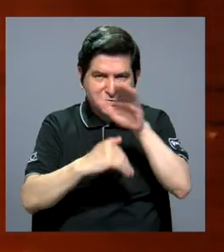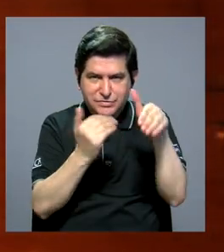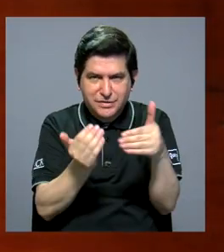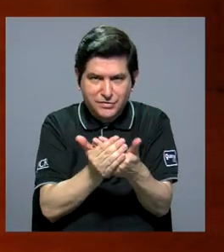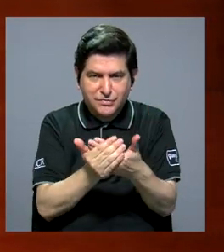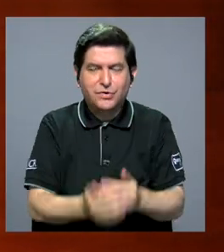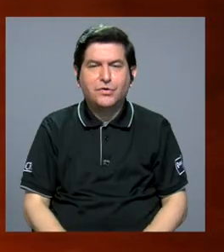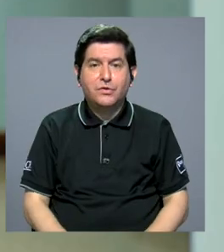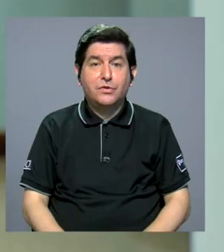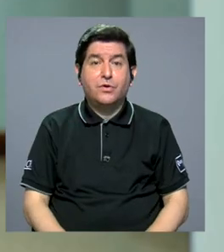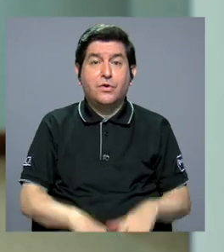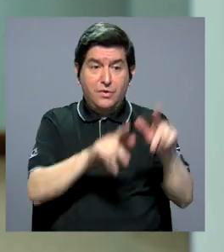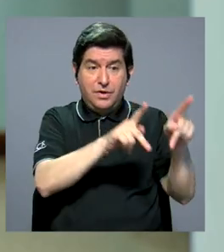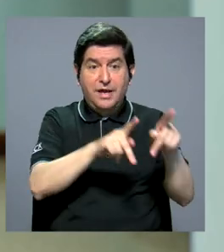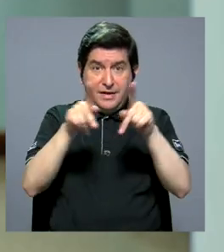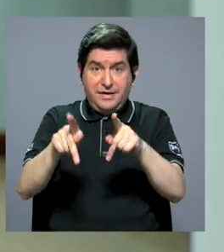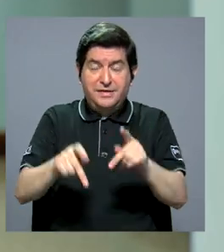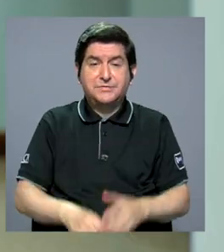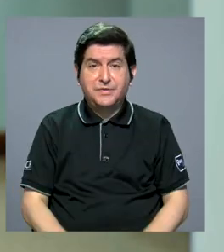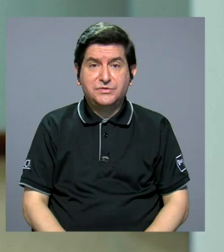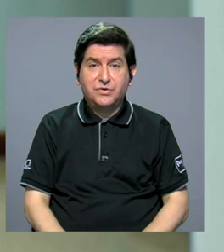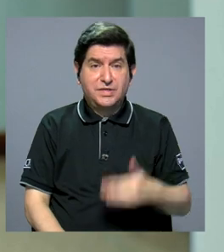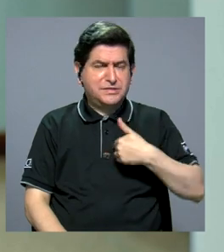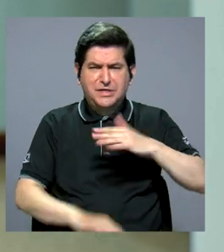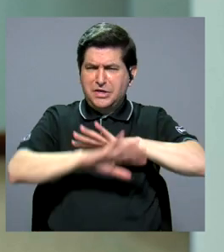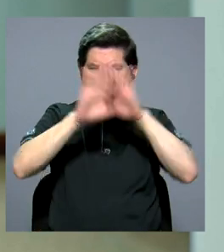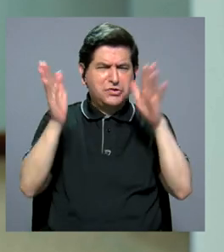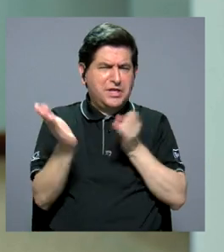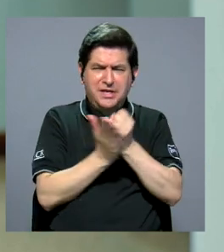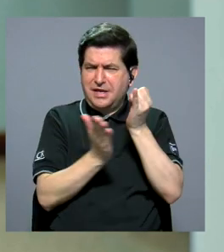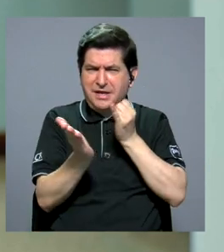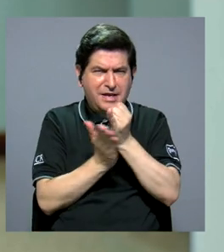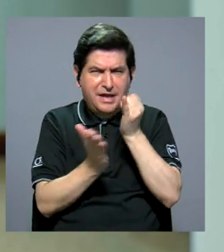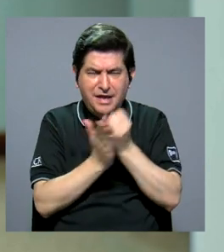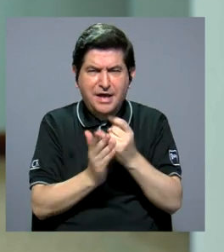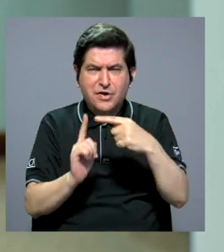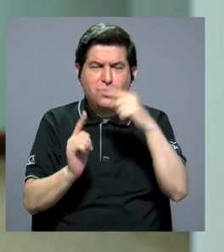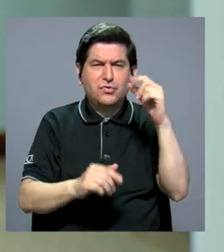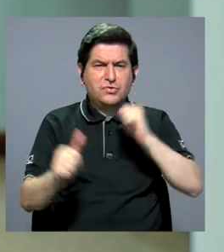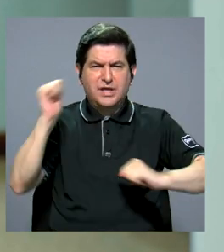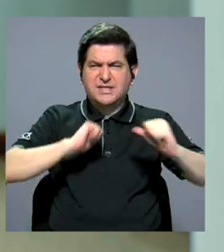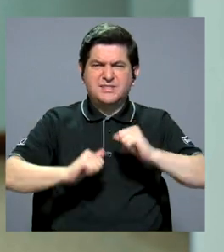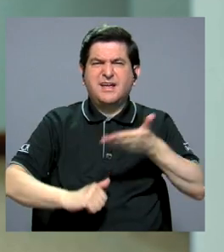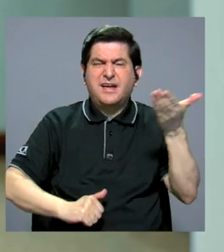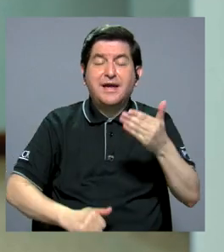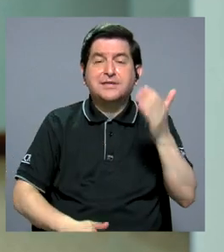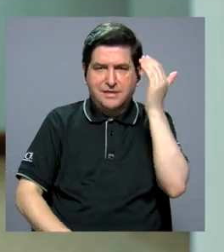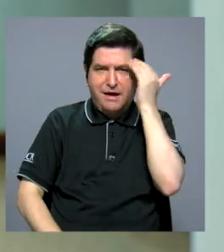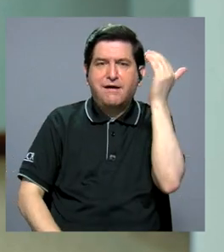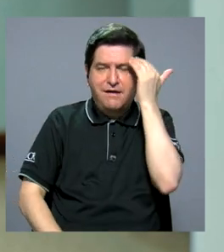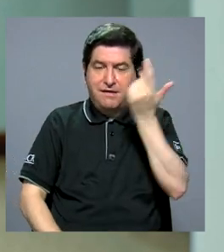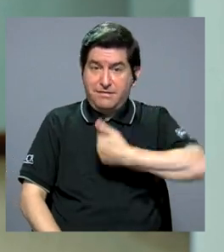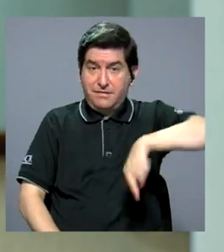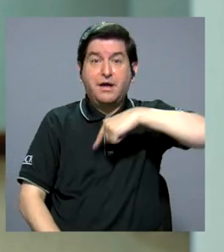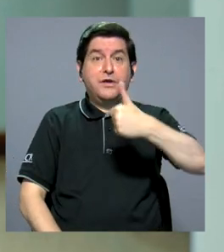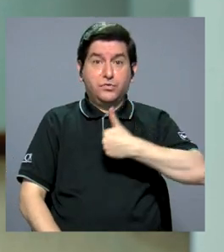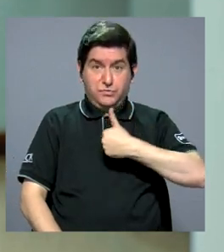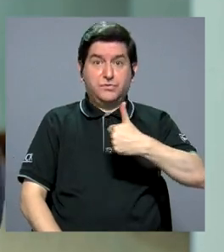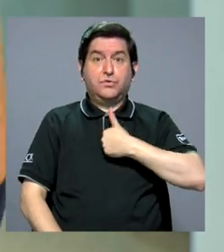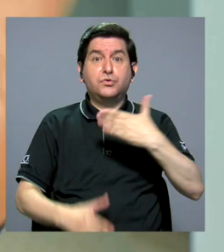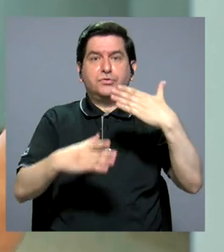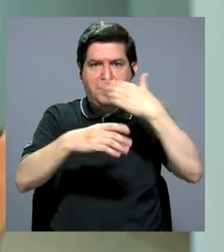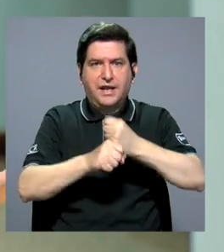que le sirva a la gente que no tiene claro que es investigación desde lo teatral entender que es y a nosotros mismos que la hacemos